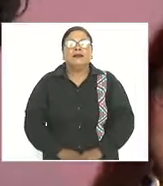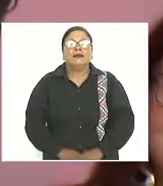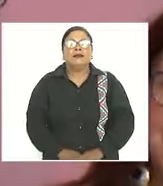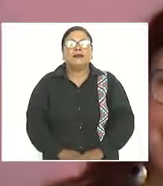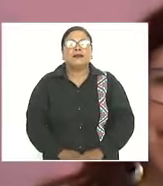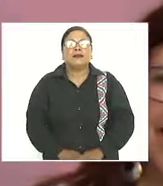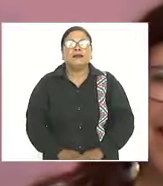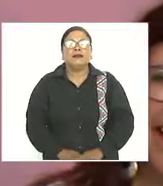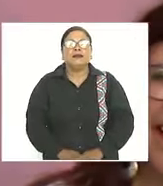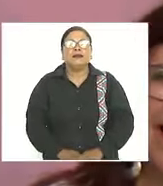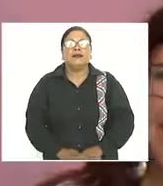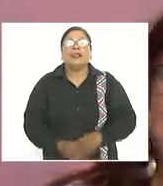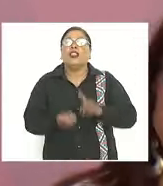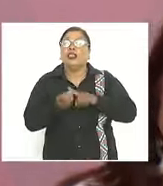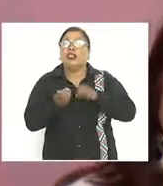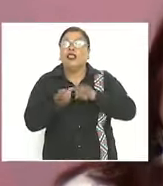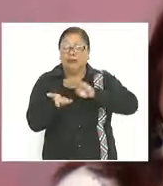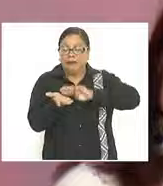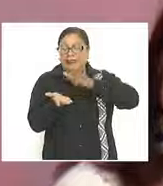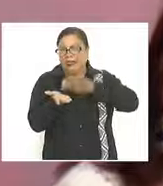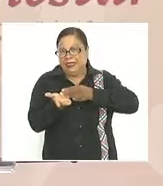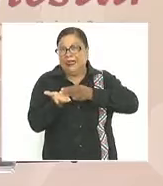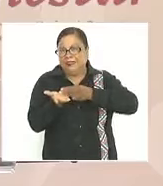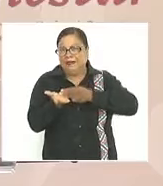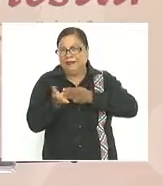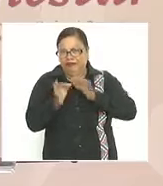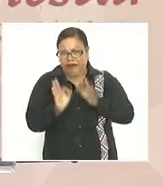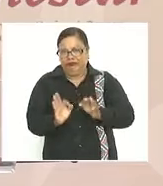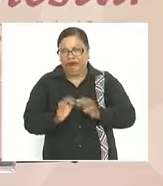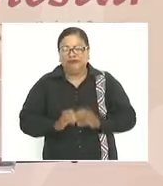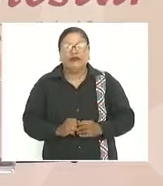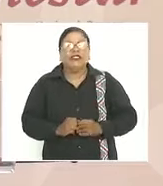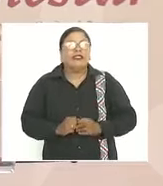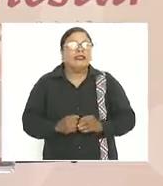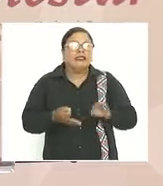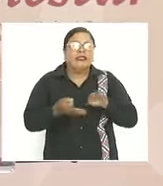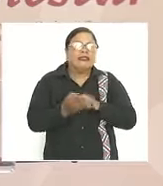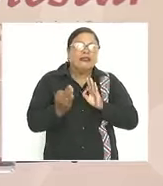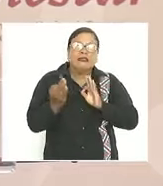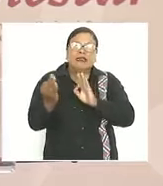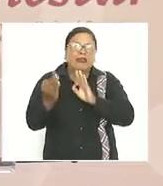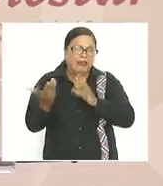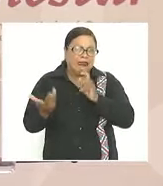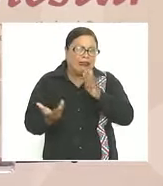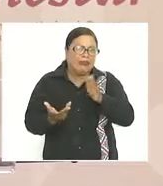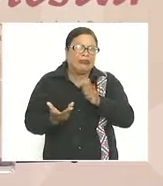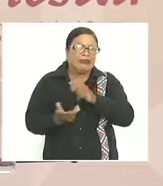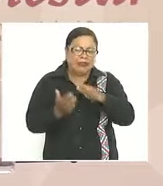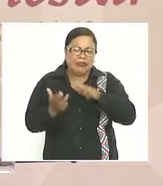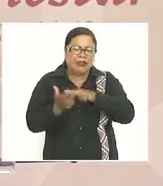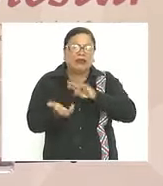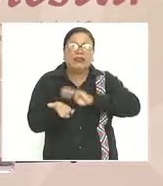de la mixteca bueno está cerca aquí la región de la mixteca